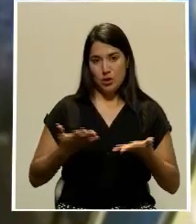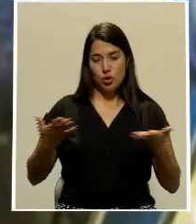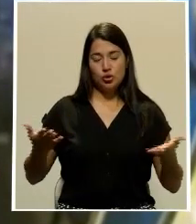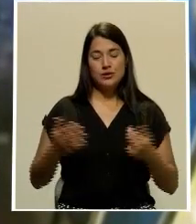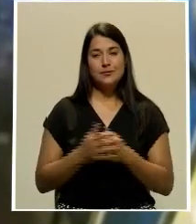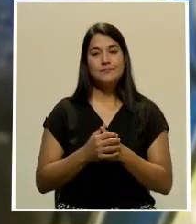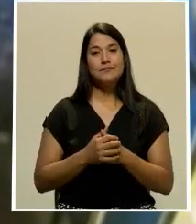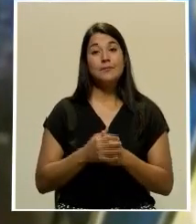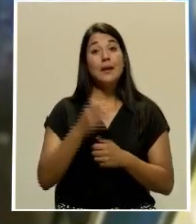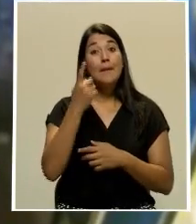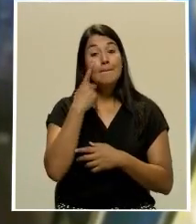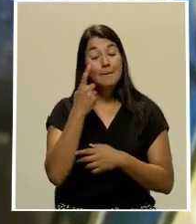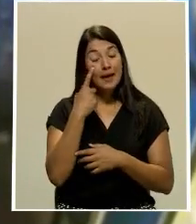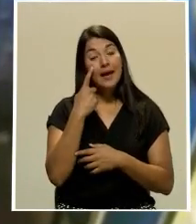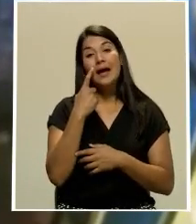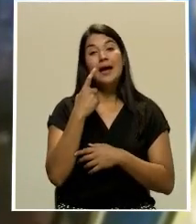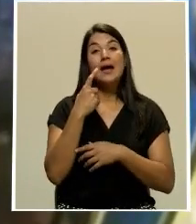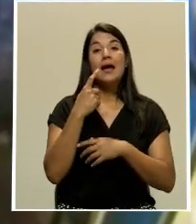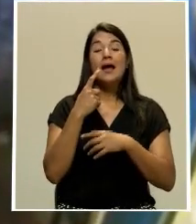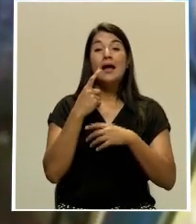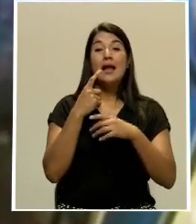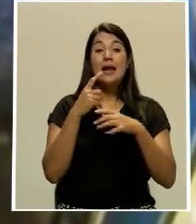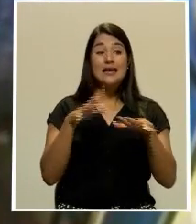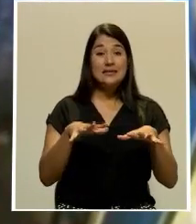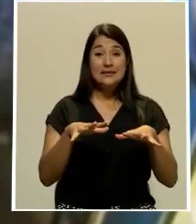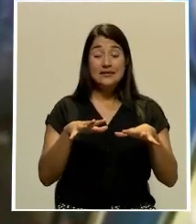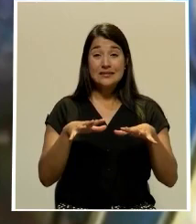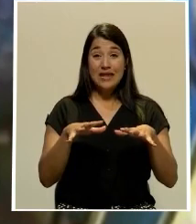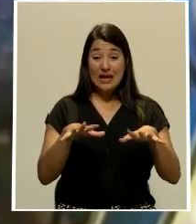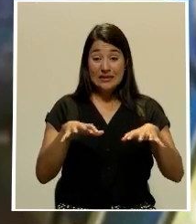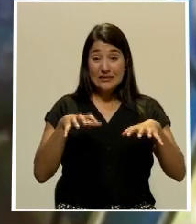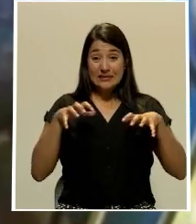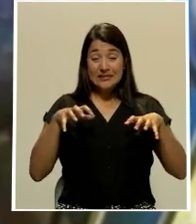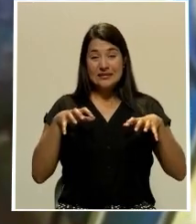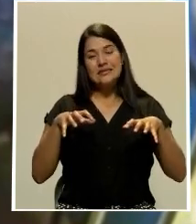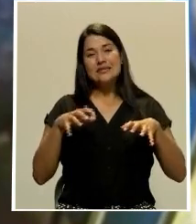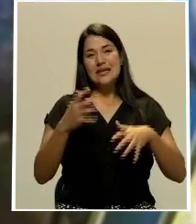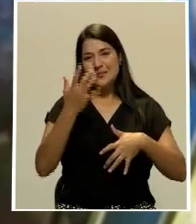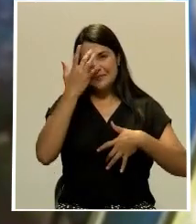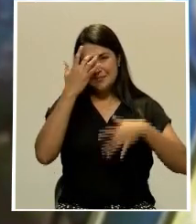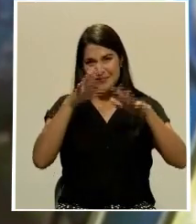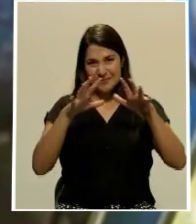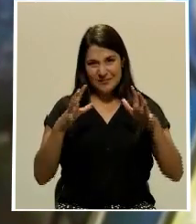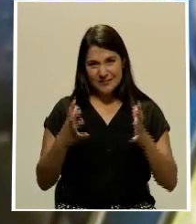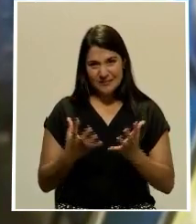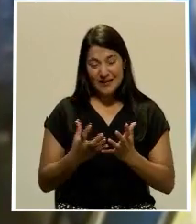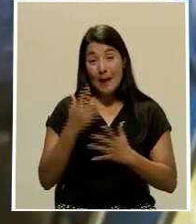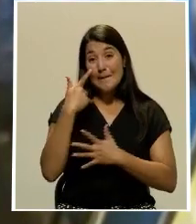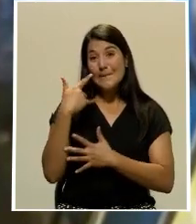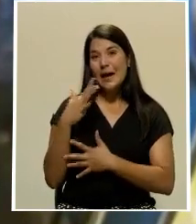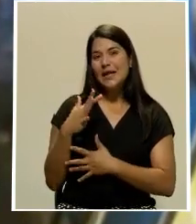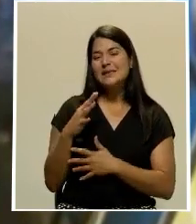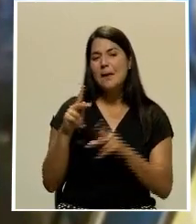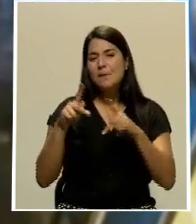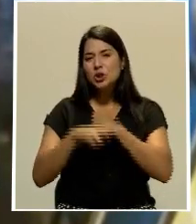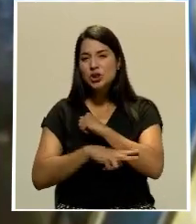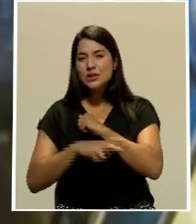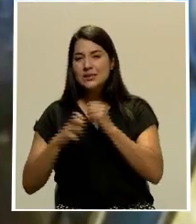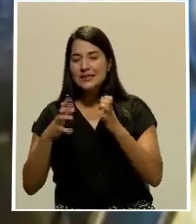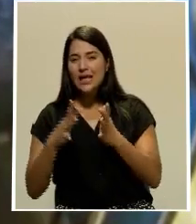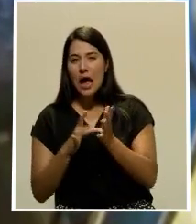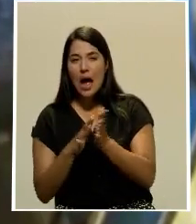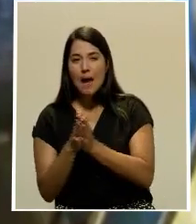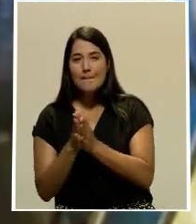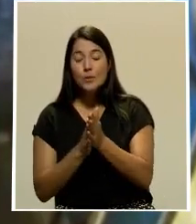La atención que la pandemia genera en la mayoría de las personas parece ser muy bien aprovechado por los delincuentes. El OIJ